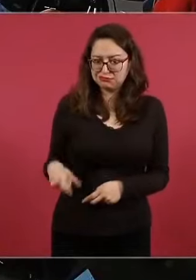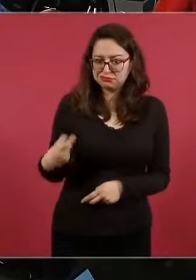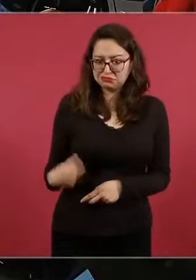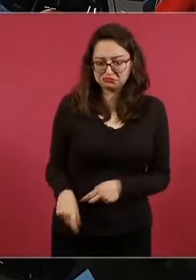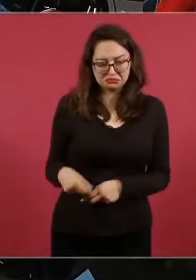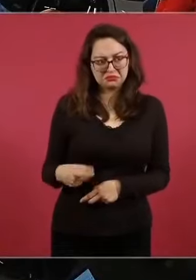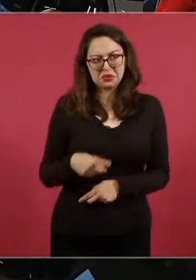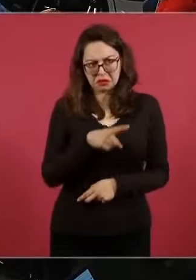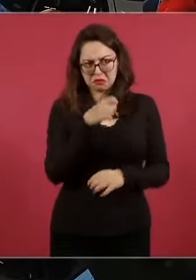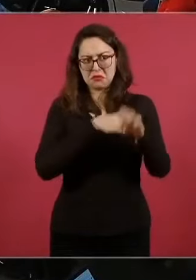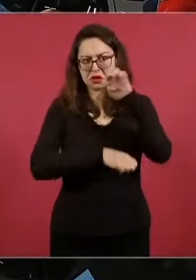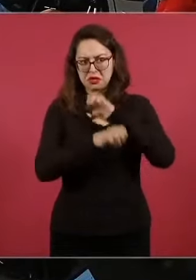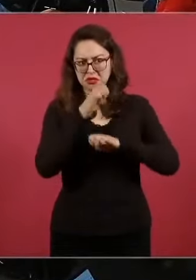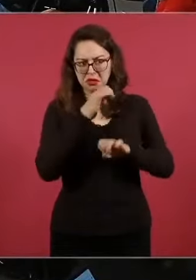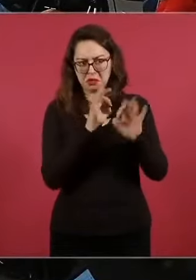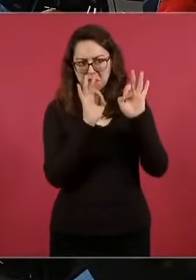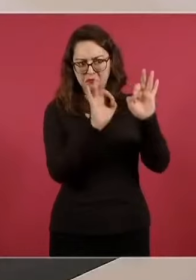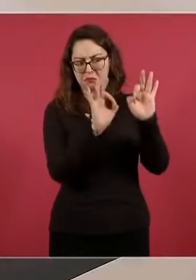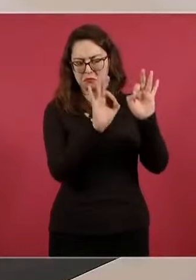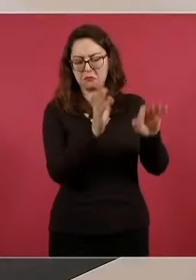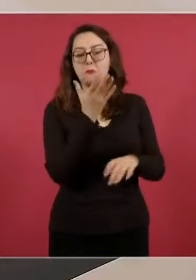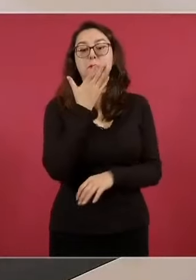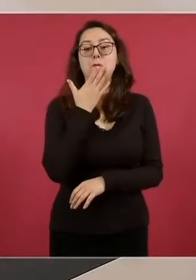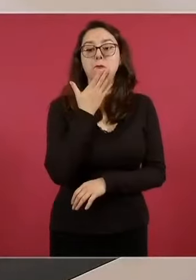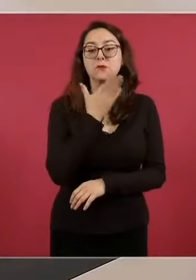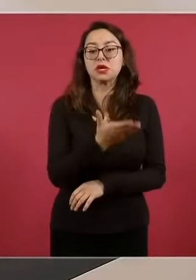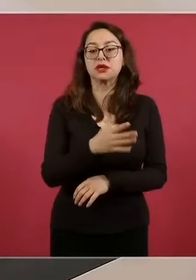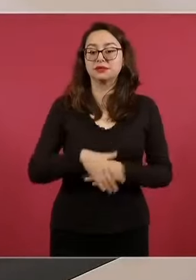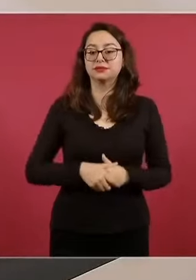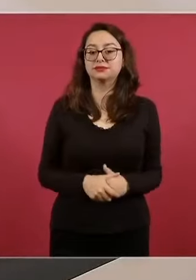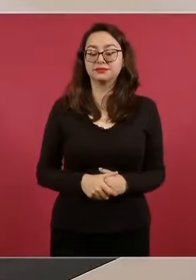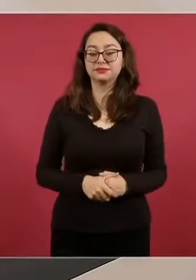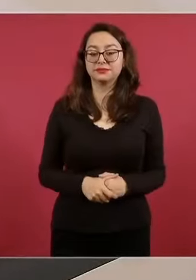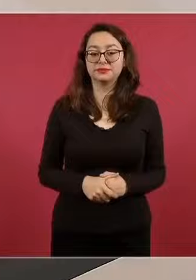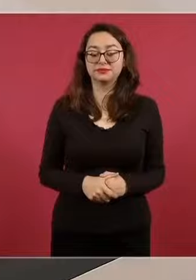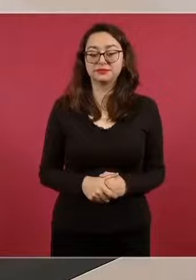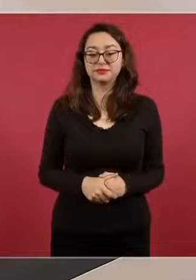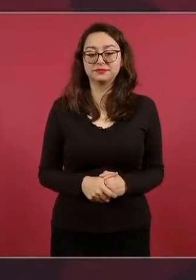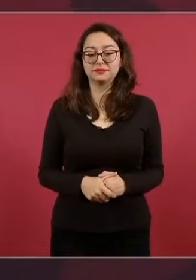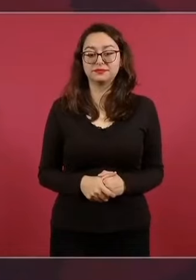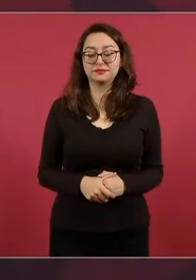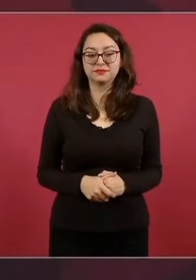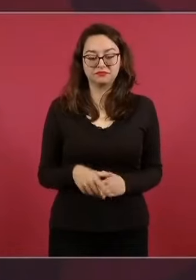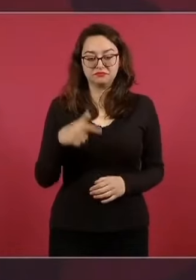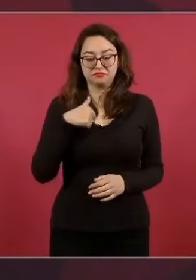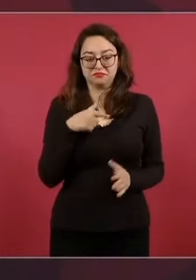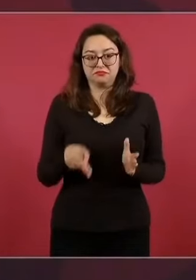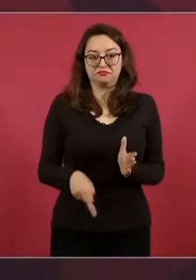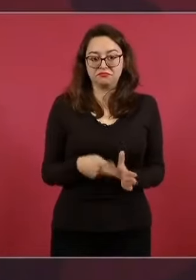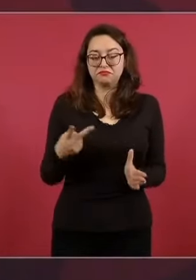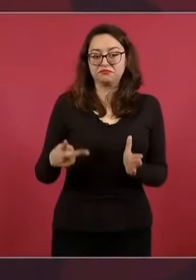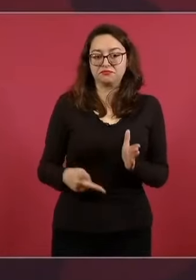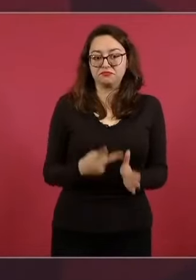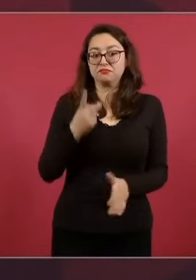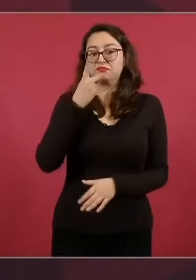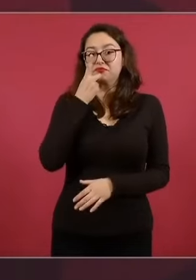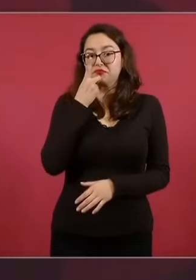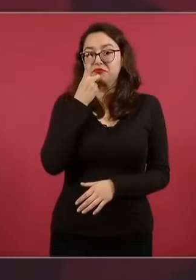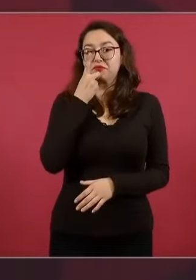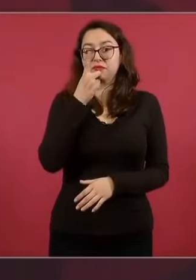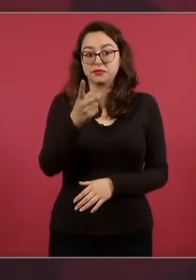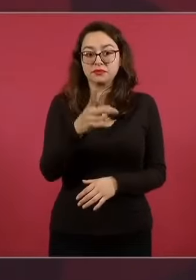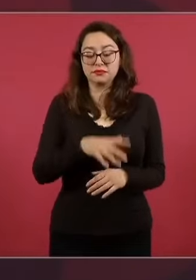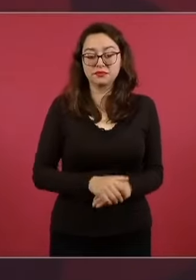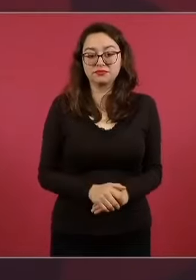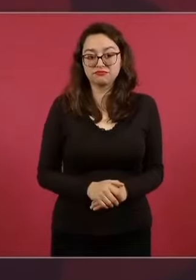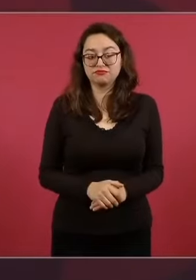casi a todos los empresarios. Ya he dicho varias veces que cuando la milpa